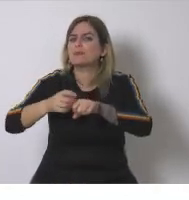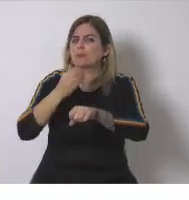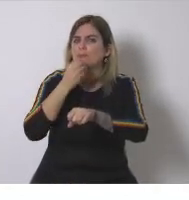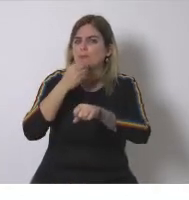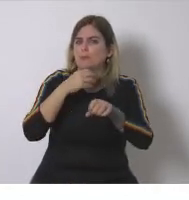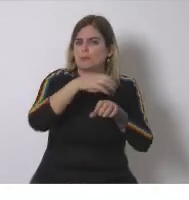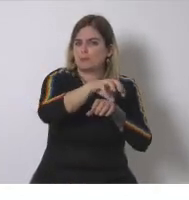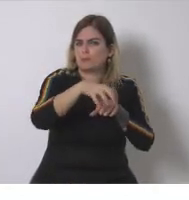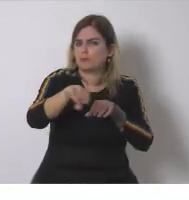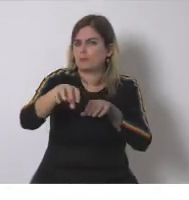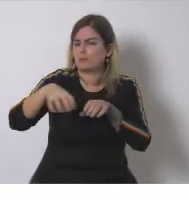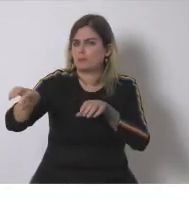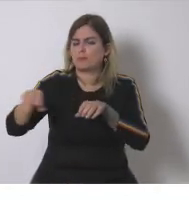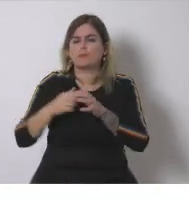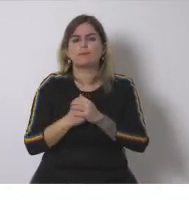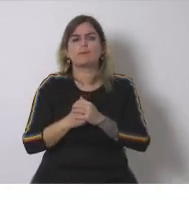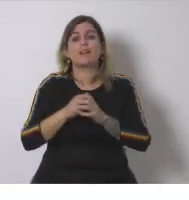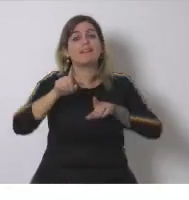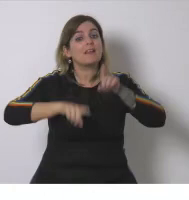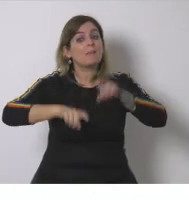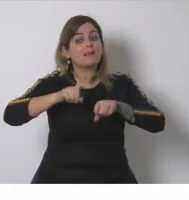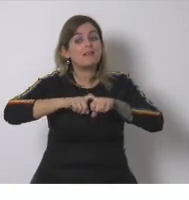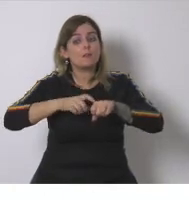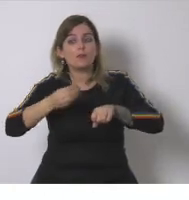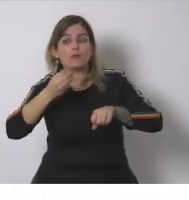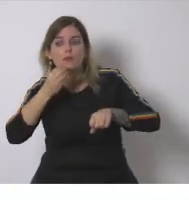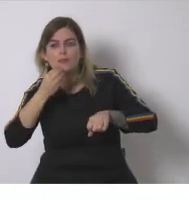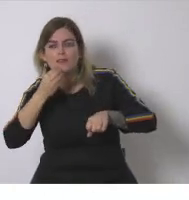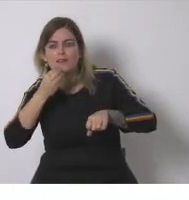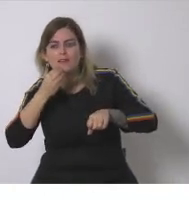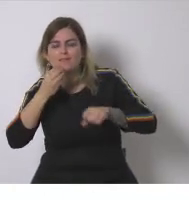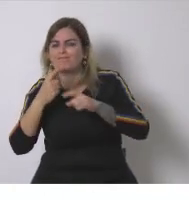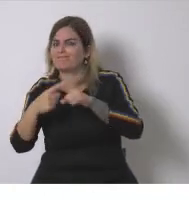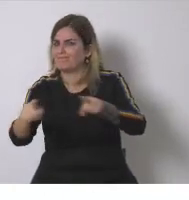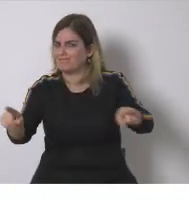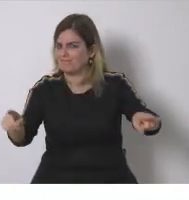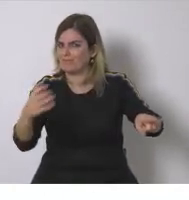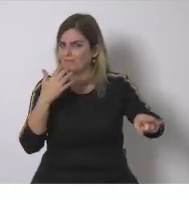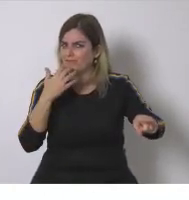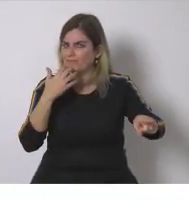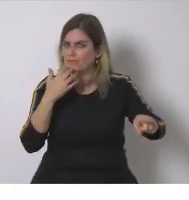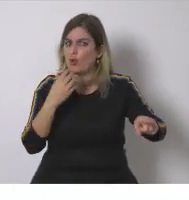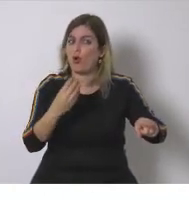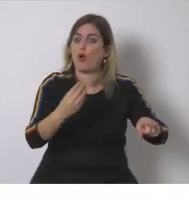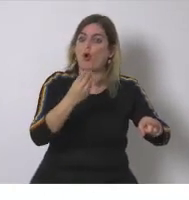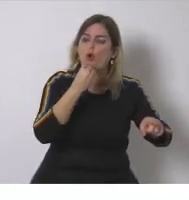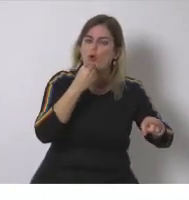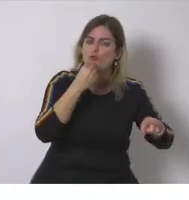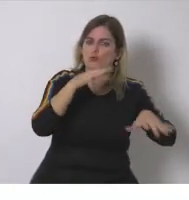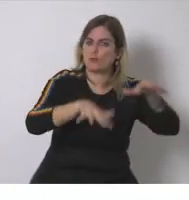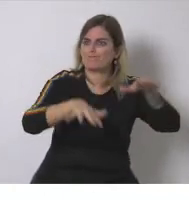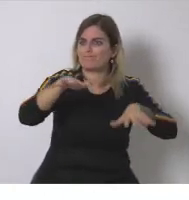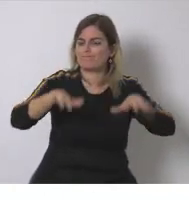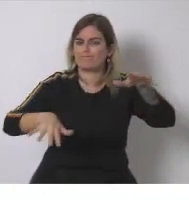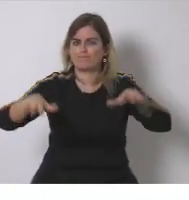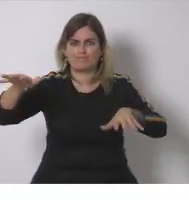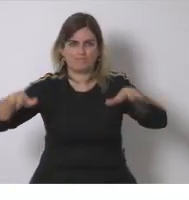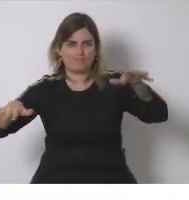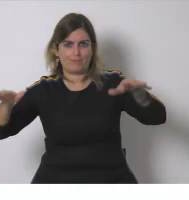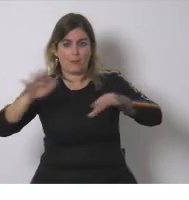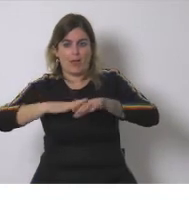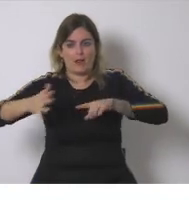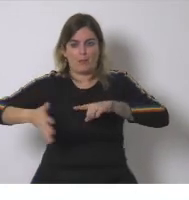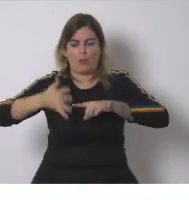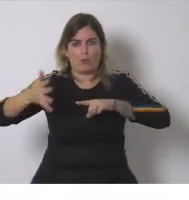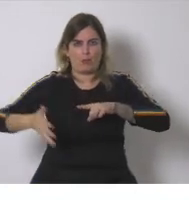encontrado lo que he echado de menos vaya dependiendo del tipo de alimento porque no es